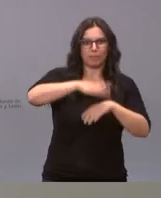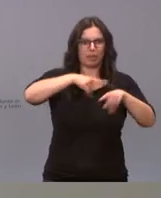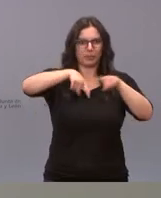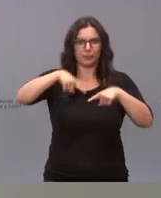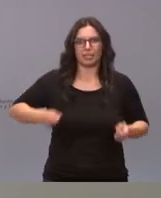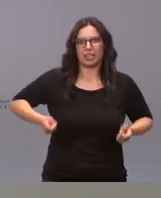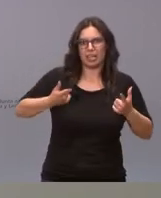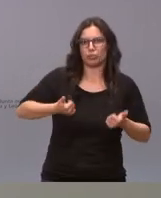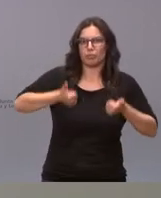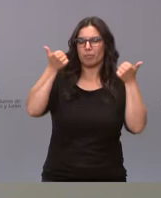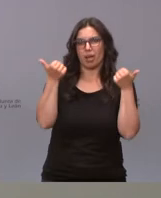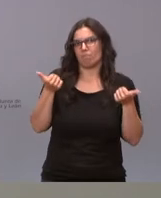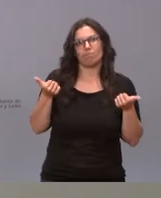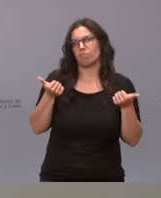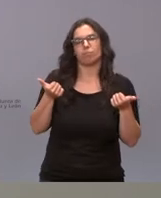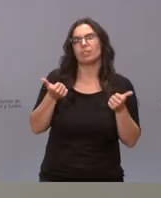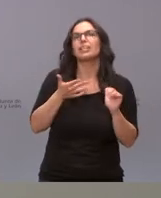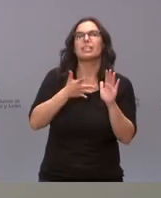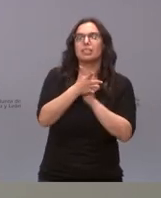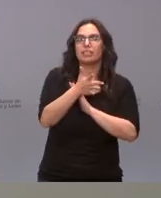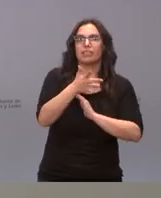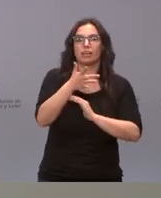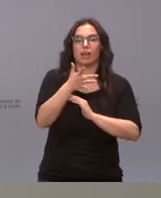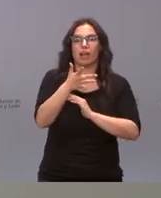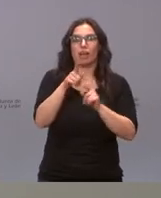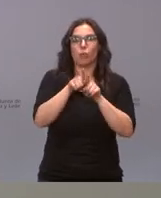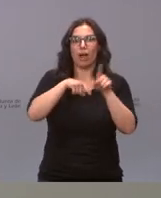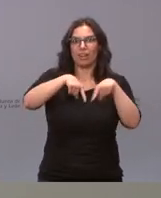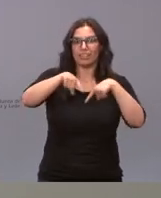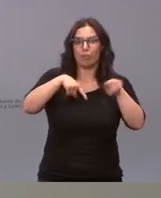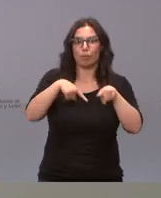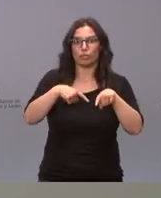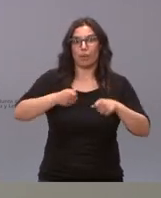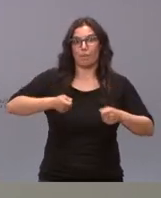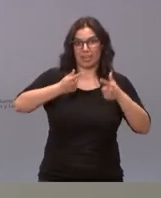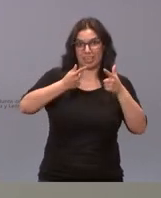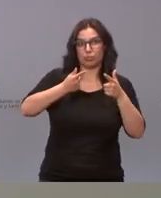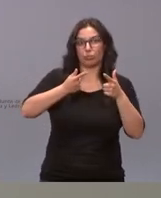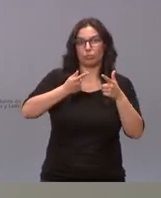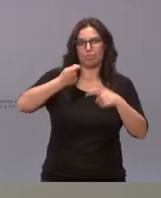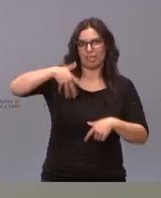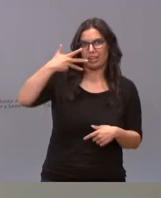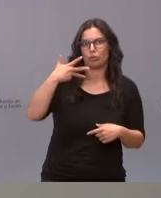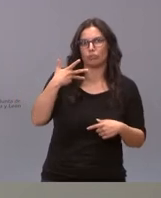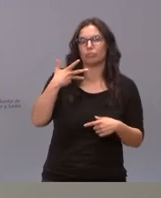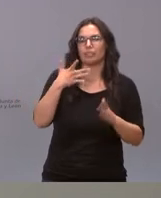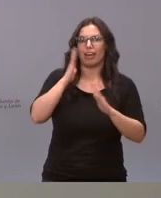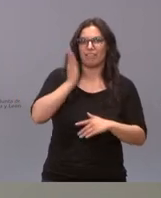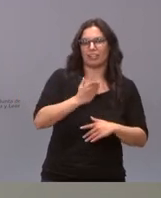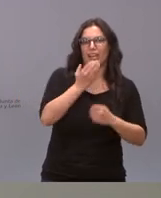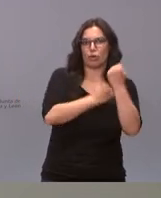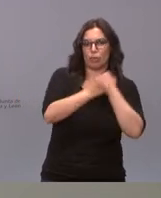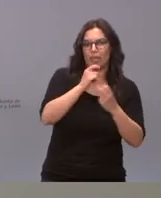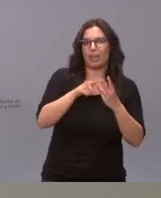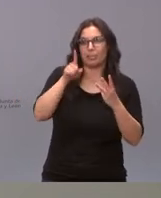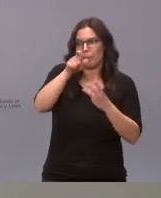por carretera es incrementar los costes de la actividad económica del transporte por tanto negativo para actividad económica es incrementar los costes a